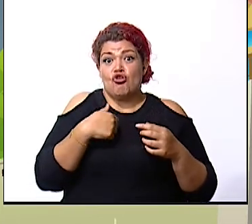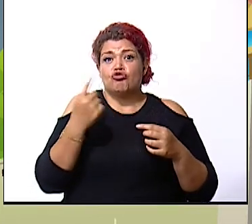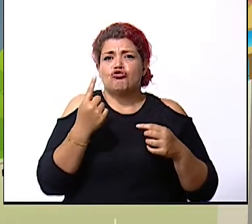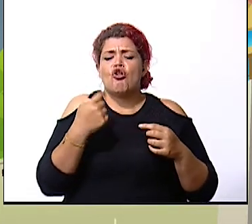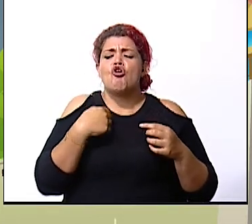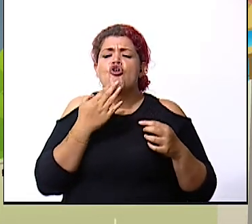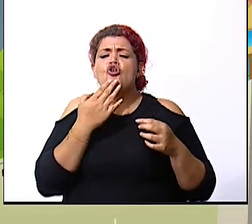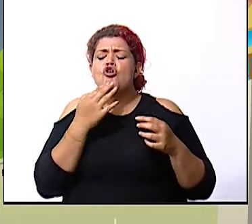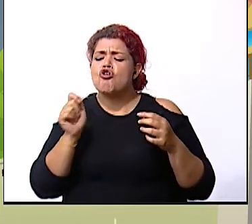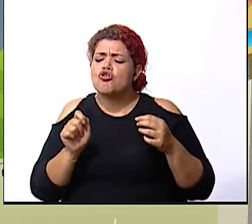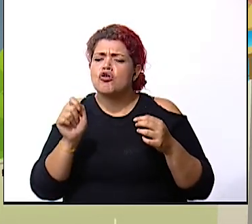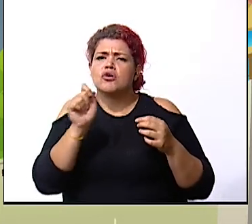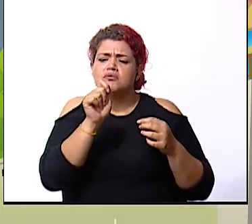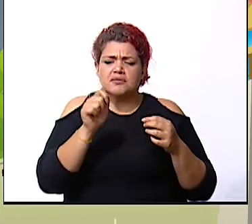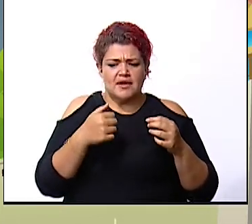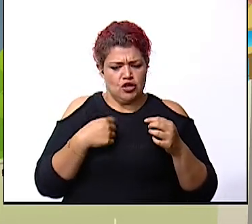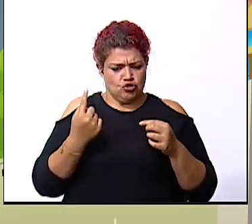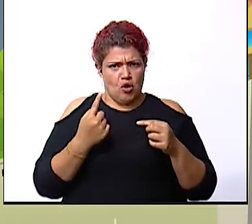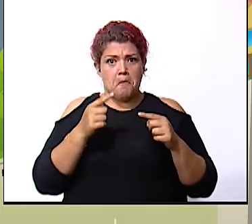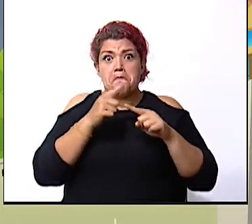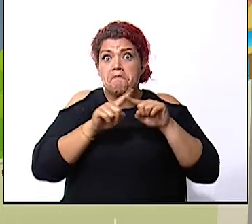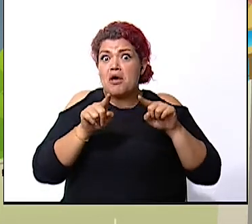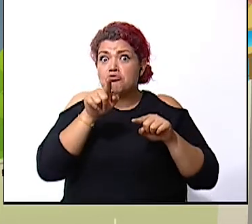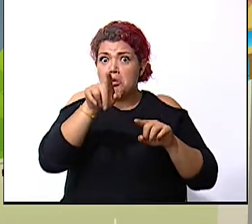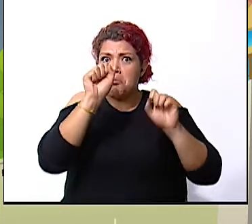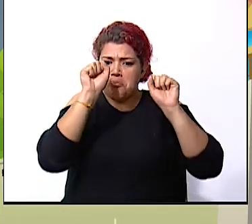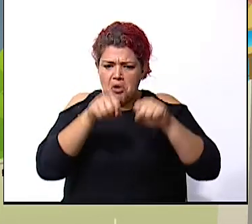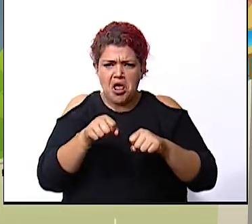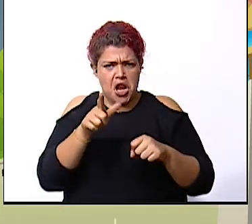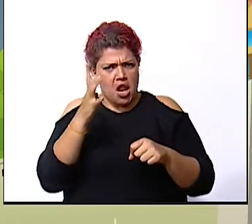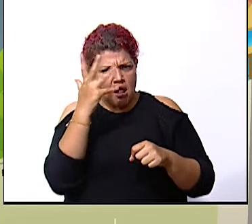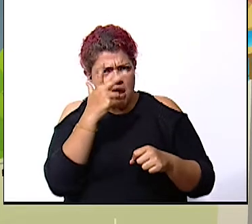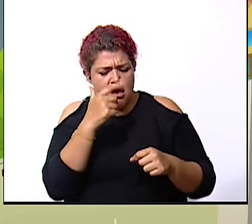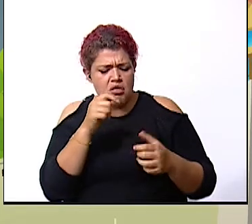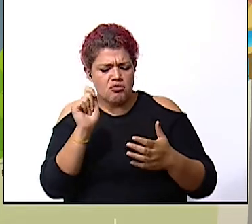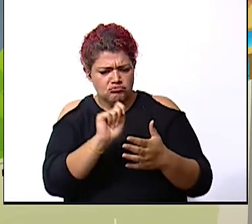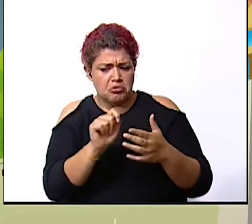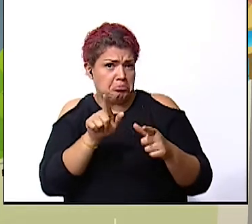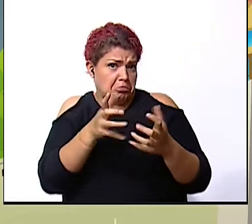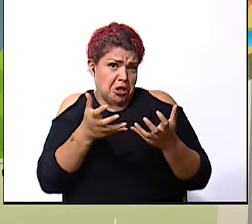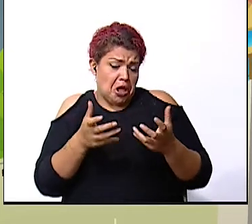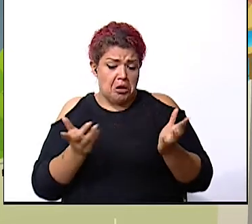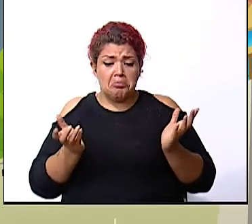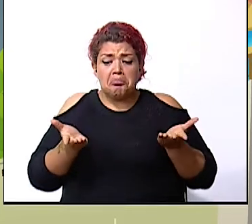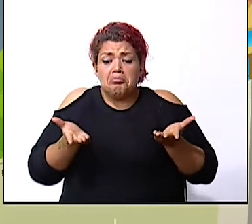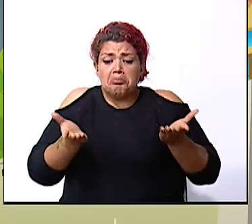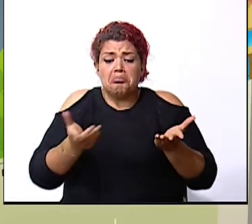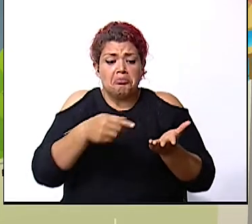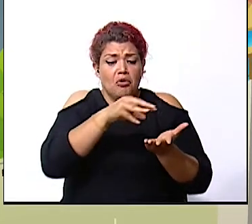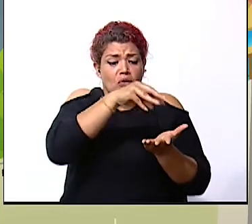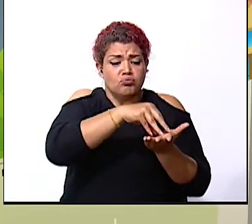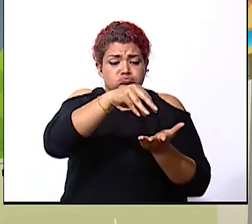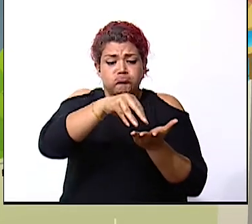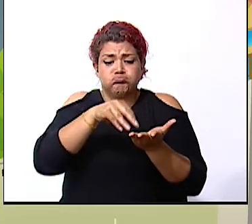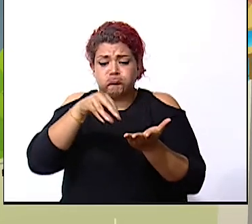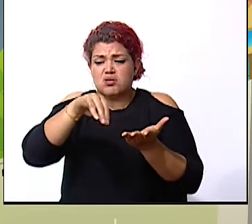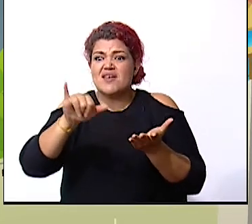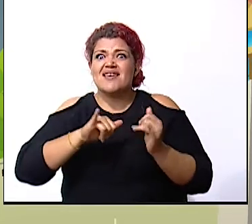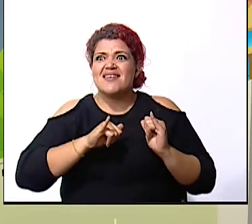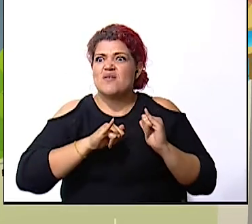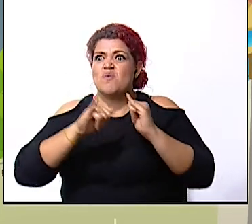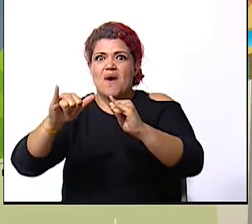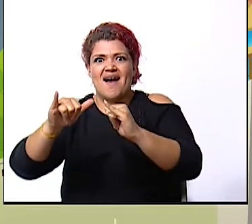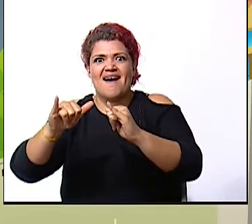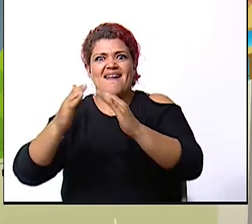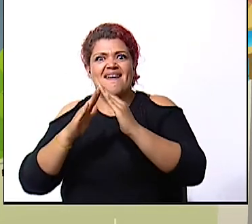color pero ustedes pueden hacerlo bien lindo y si deseaban hacer una maqueta perfecto no hay ningún problema